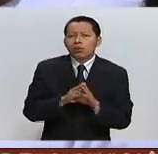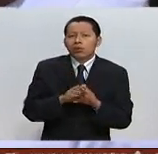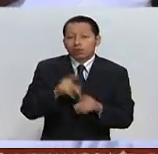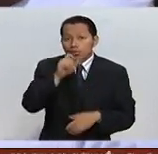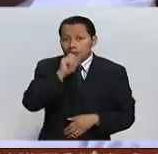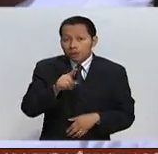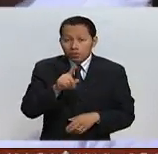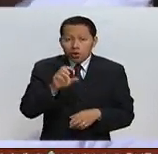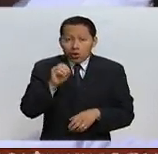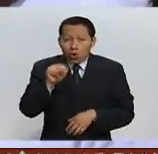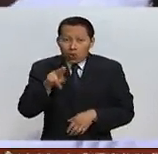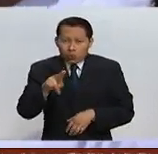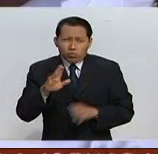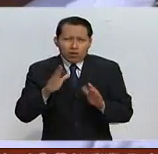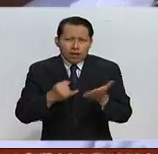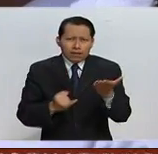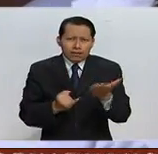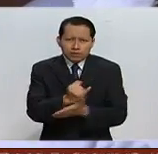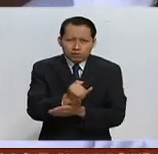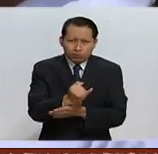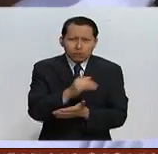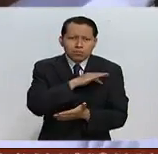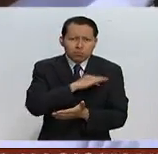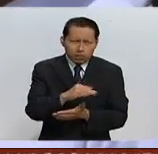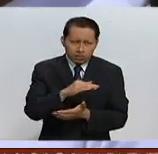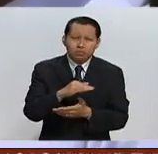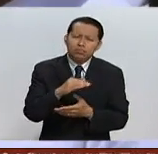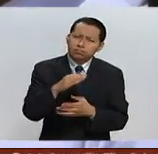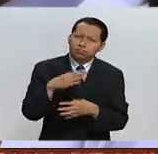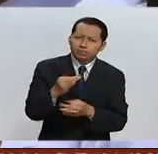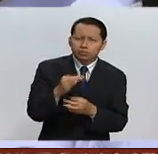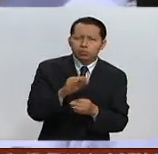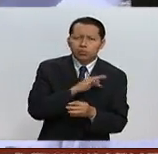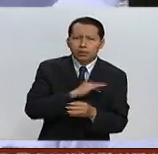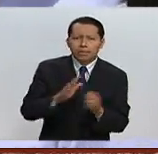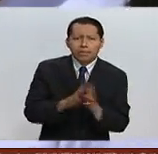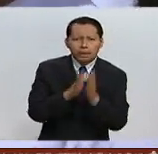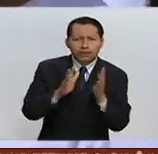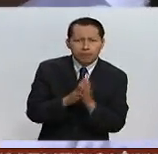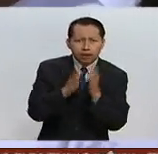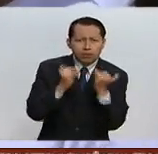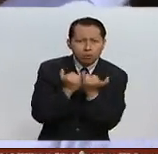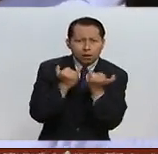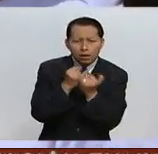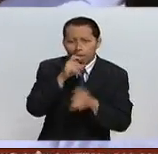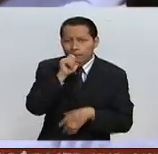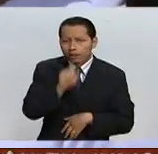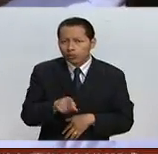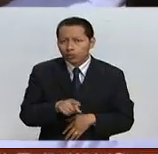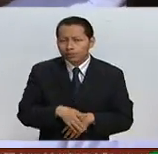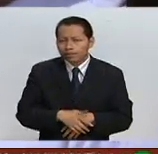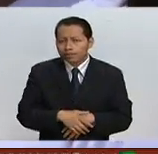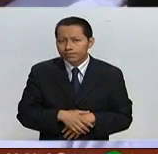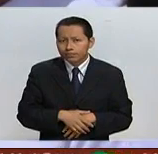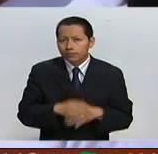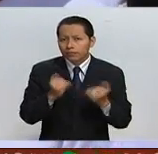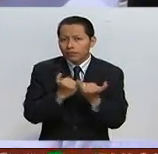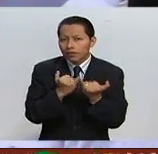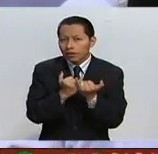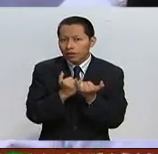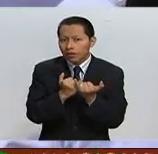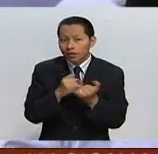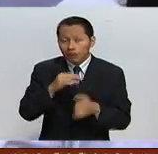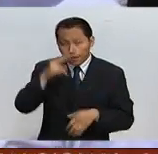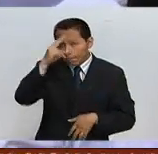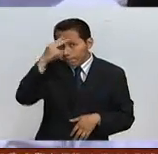Seguridad de las Unidas ha determinado participe en este proceso, como es también el acompañamiento que